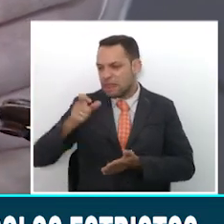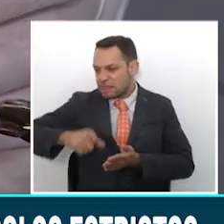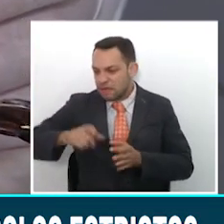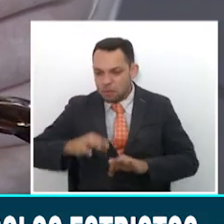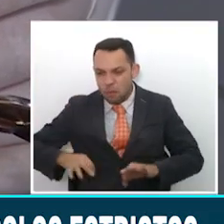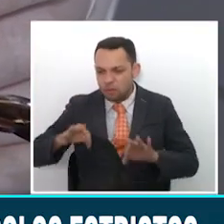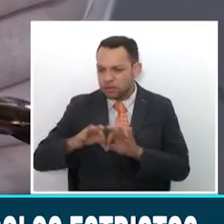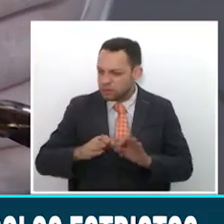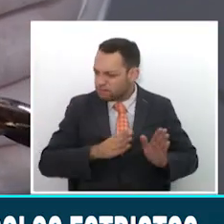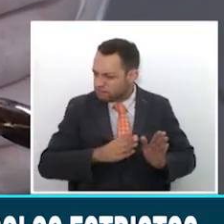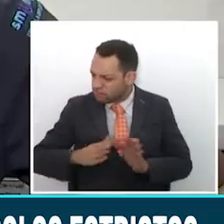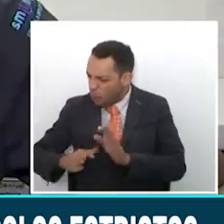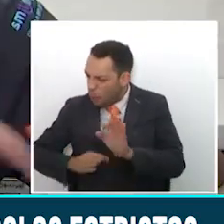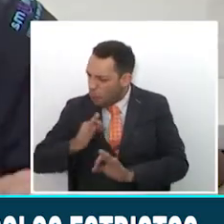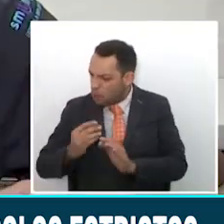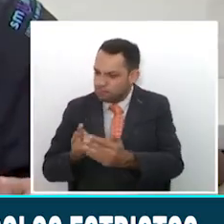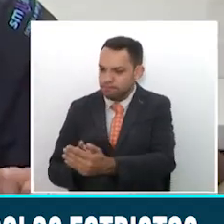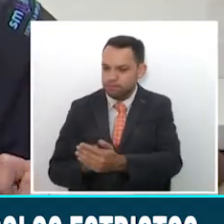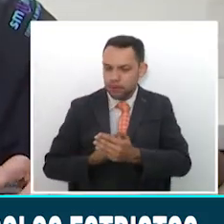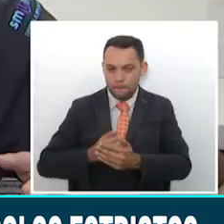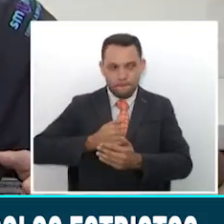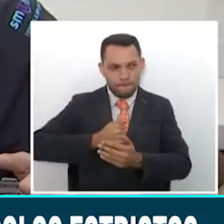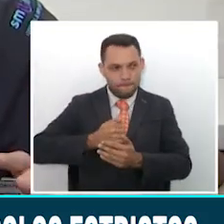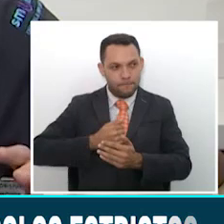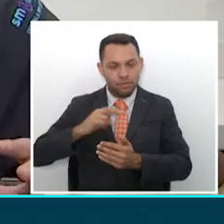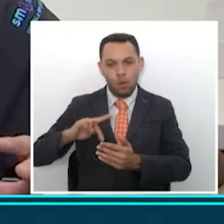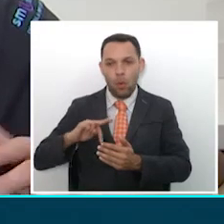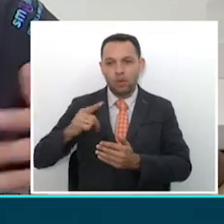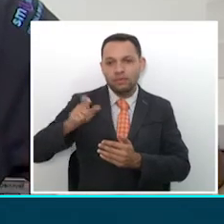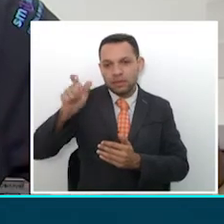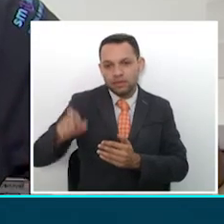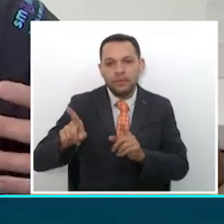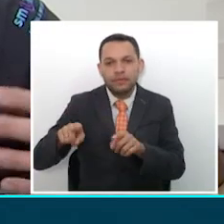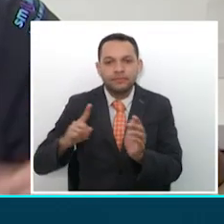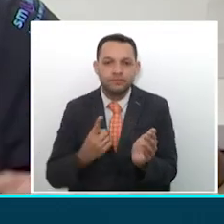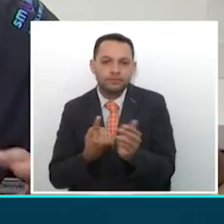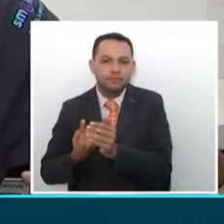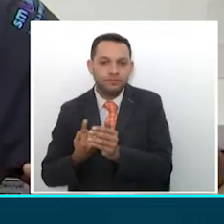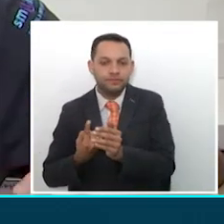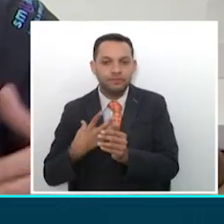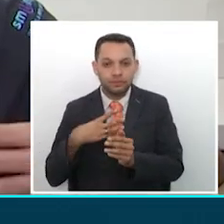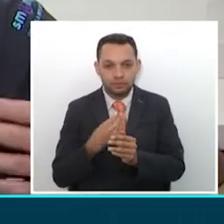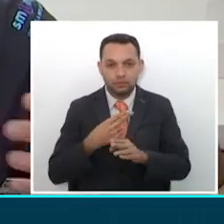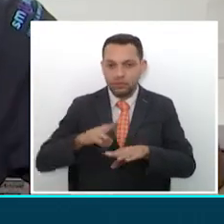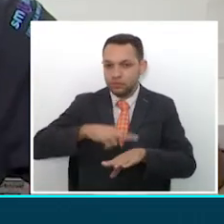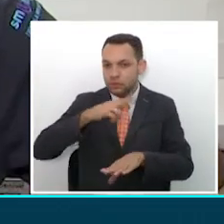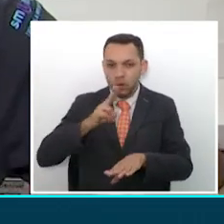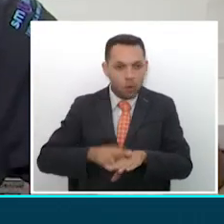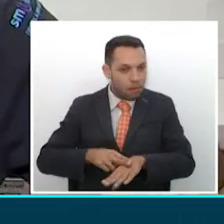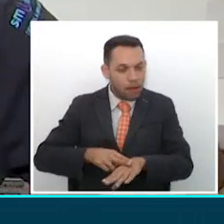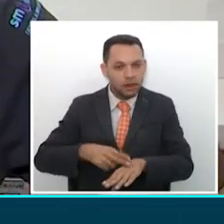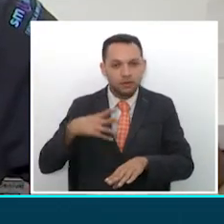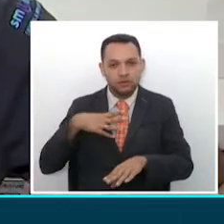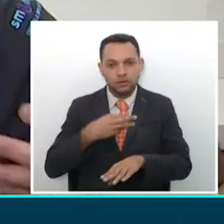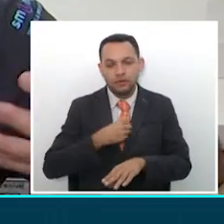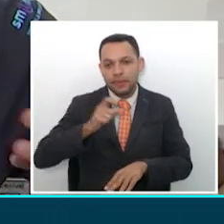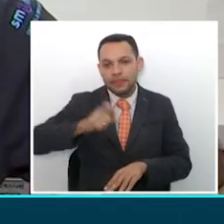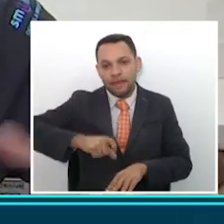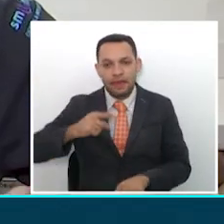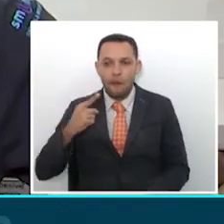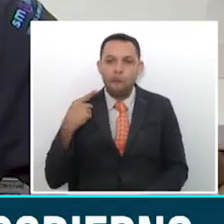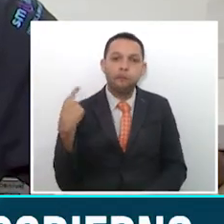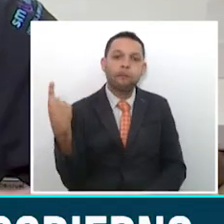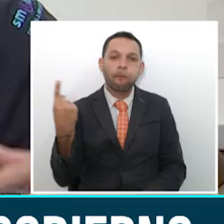precauciones por el riesgo tan alto. Para nosotros no es muy extraño poder atender nuevamente a los pacientes con unas medidas generales un